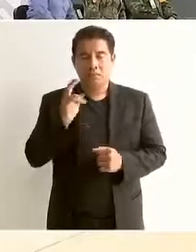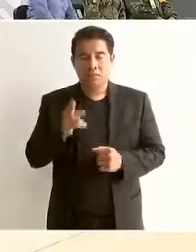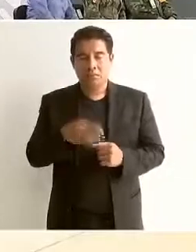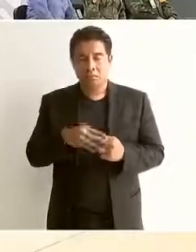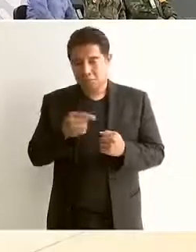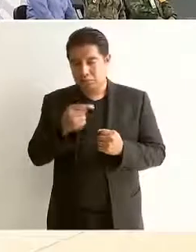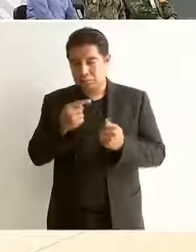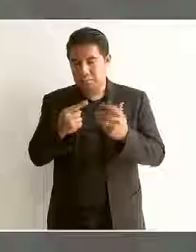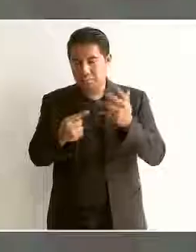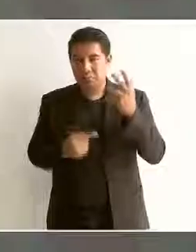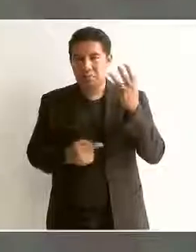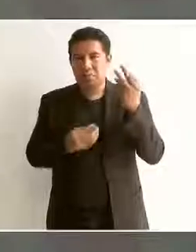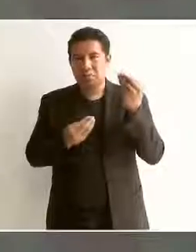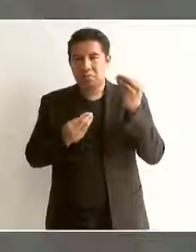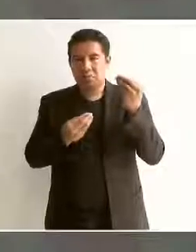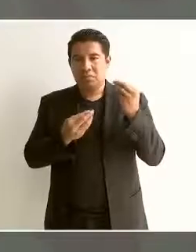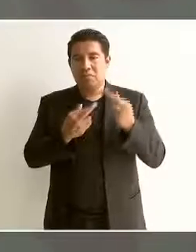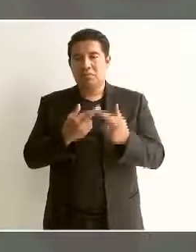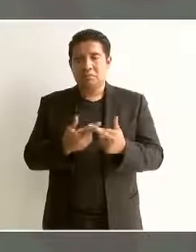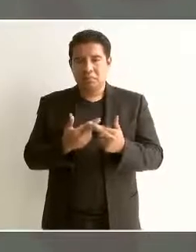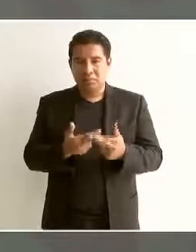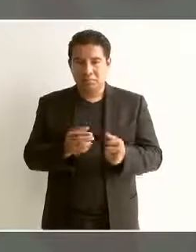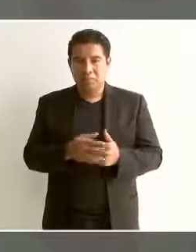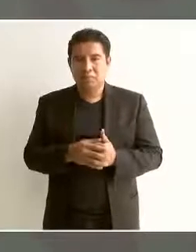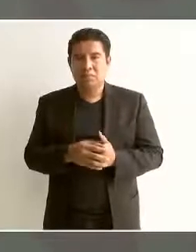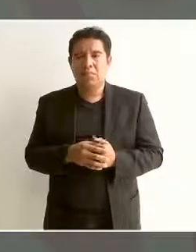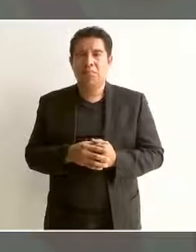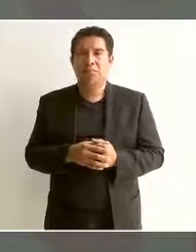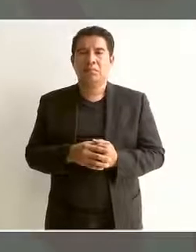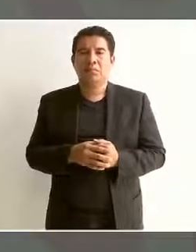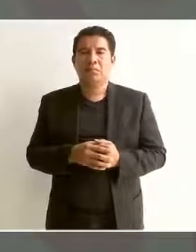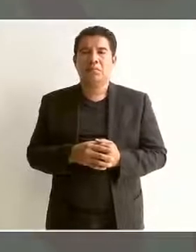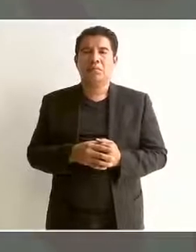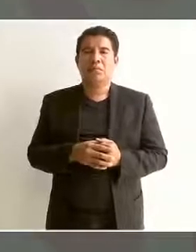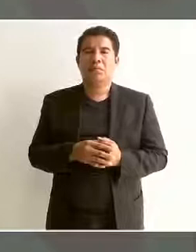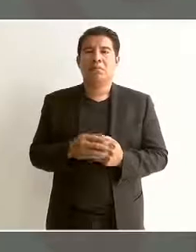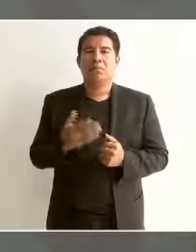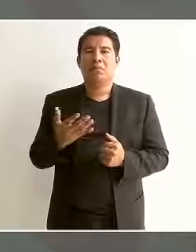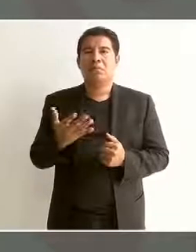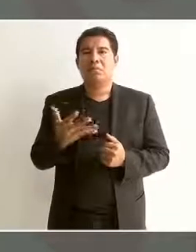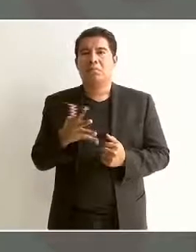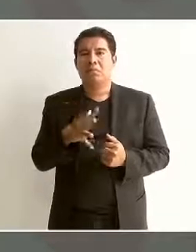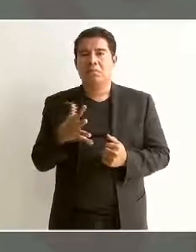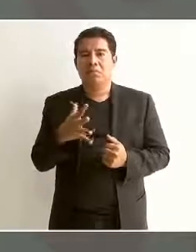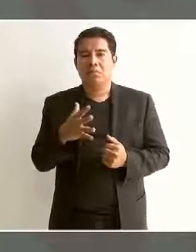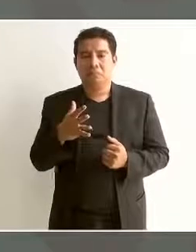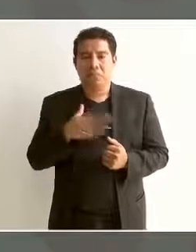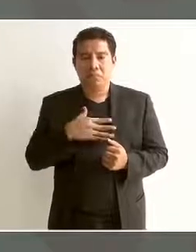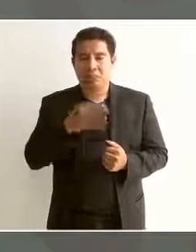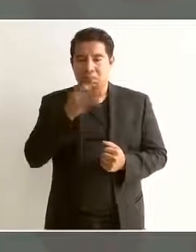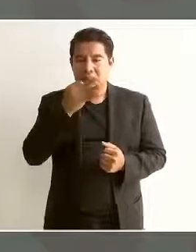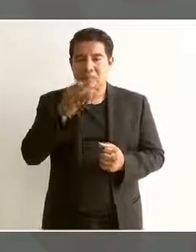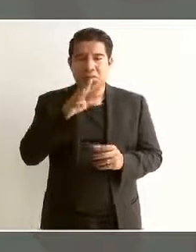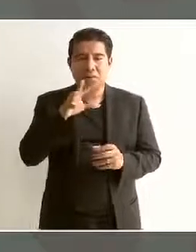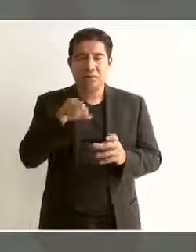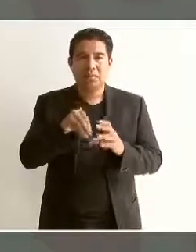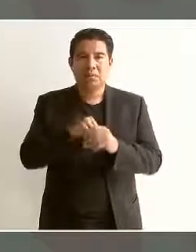lo realizado voy a hasta decir ahí lo que